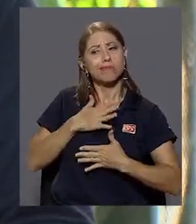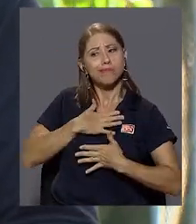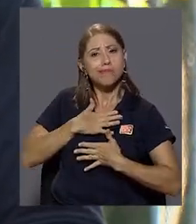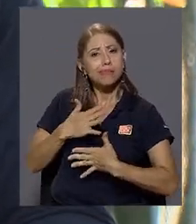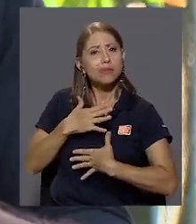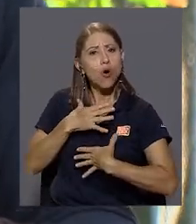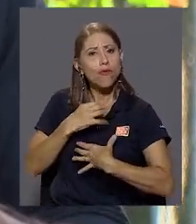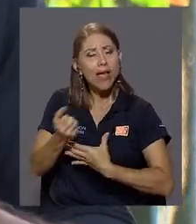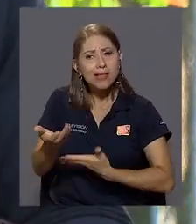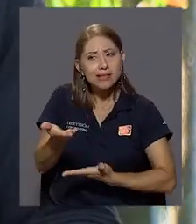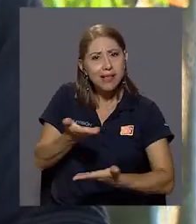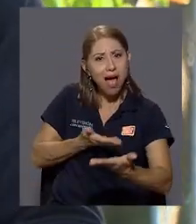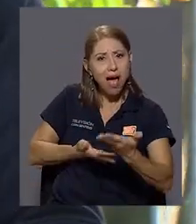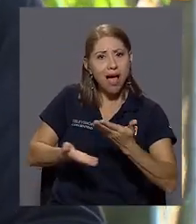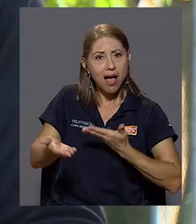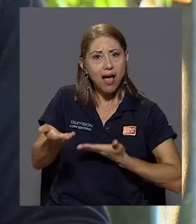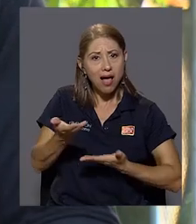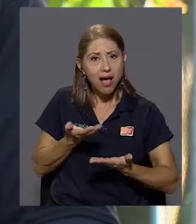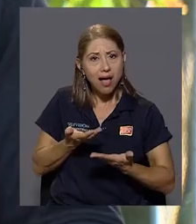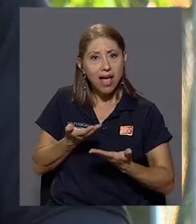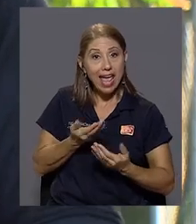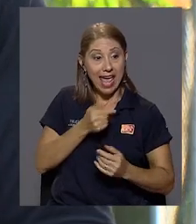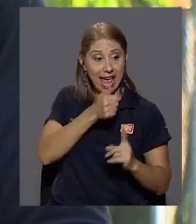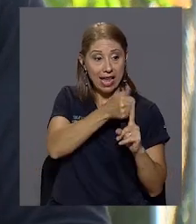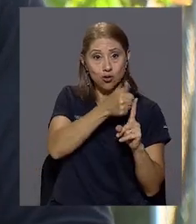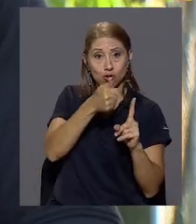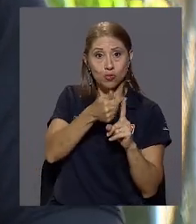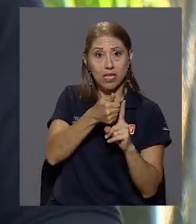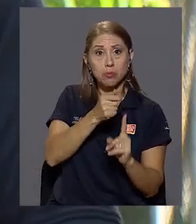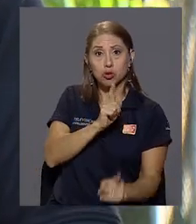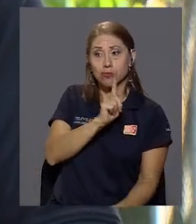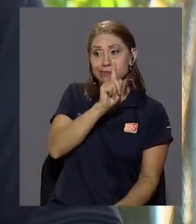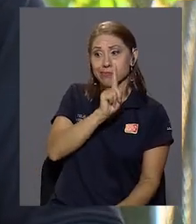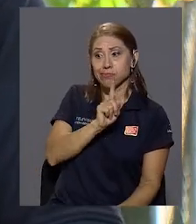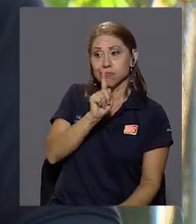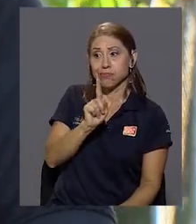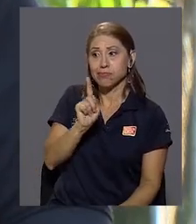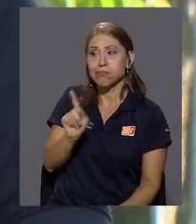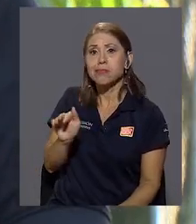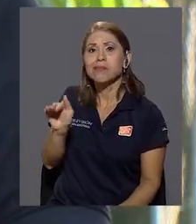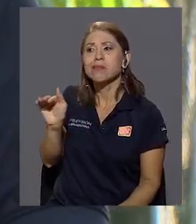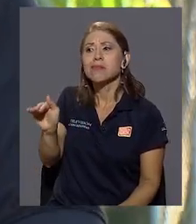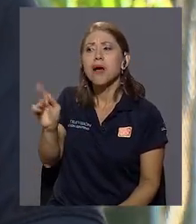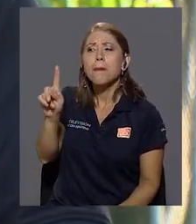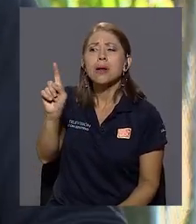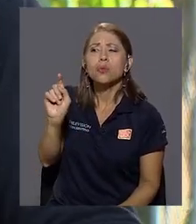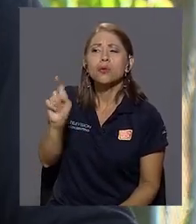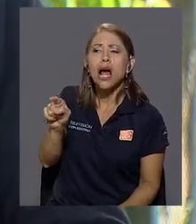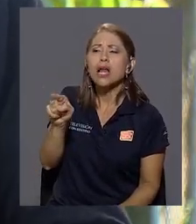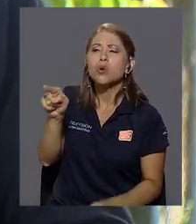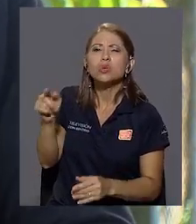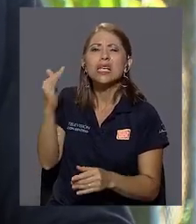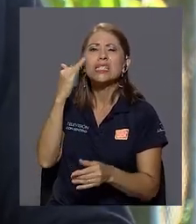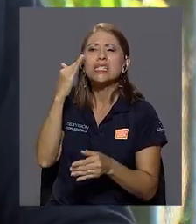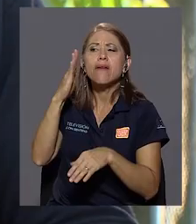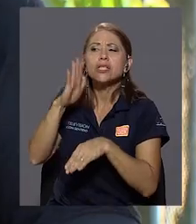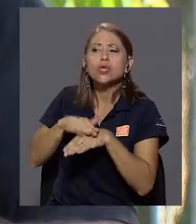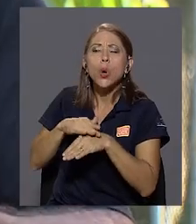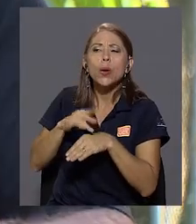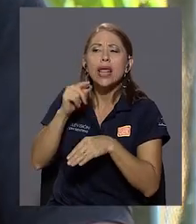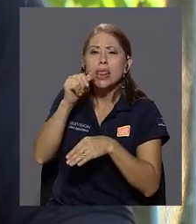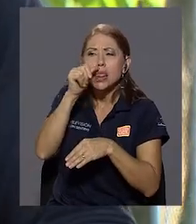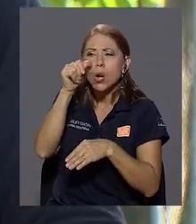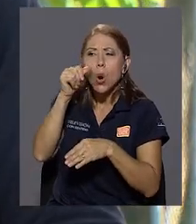confianza, incluso de ellos mismos, de llegar y preguntarle a sus hijos, ¿qué sabes de drogas?,